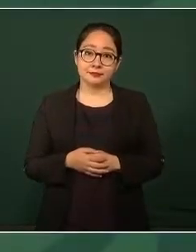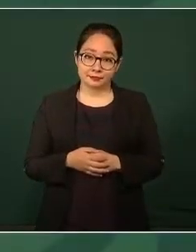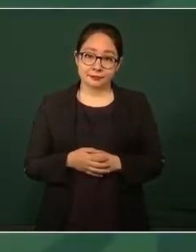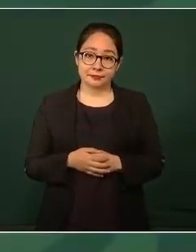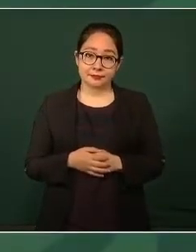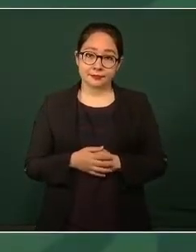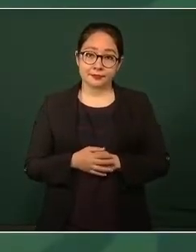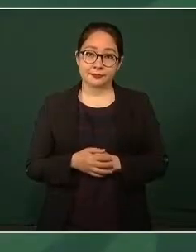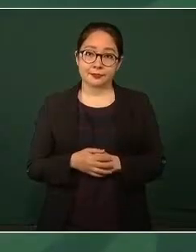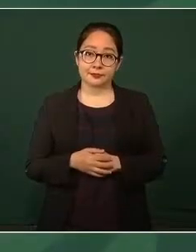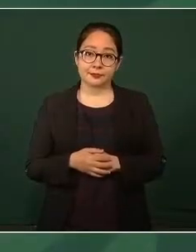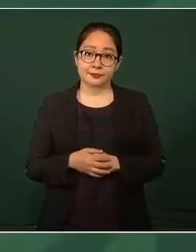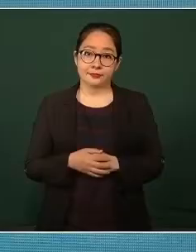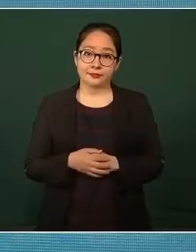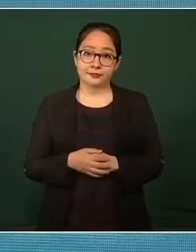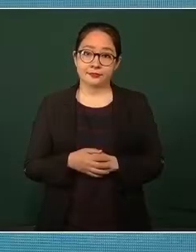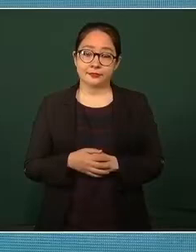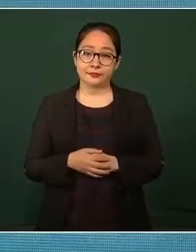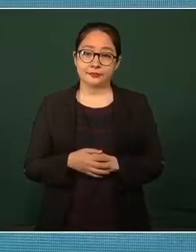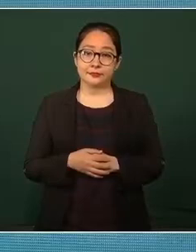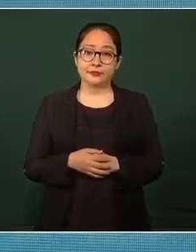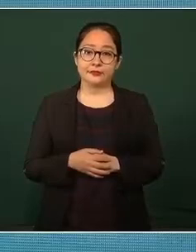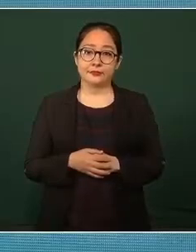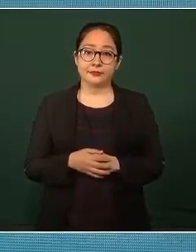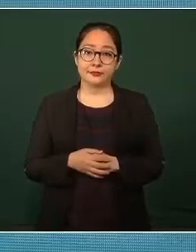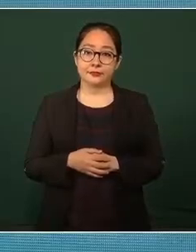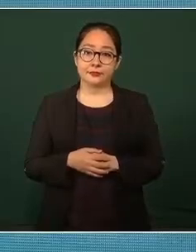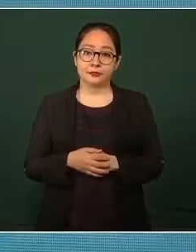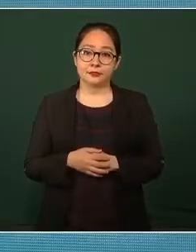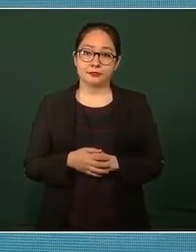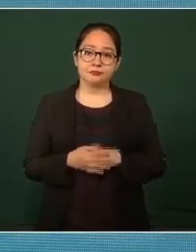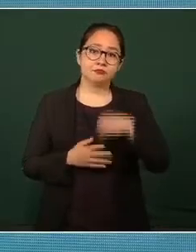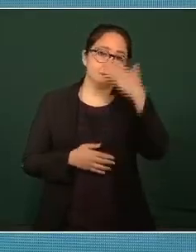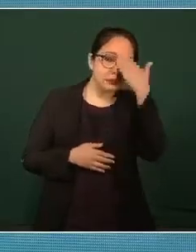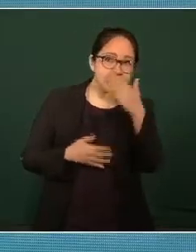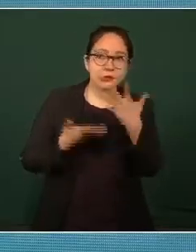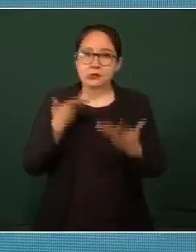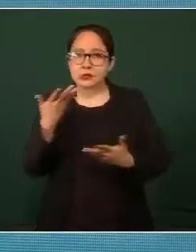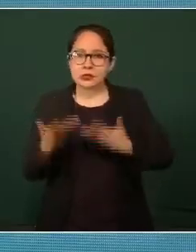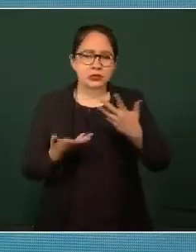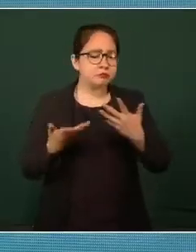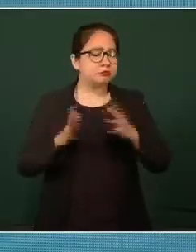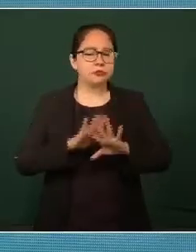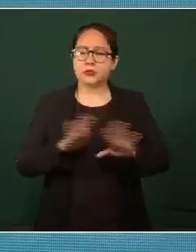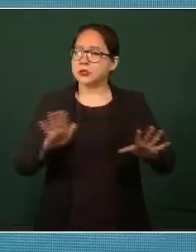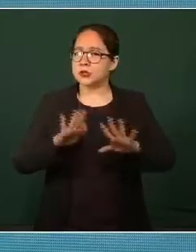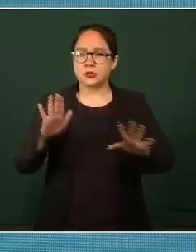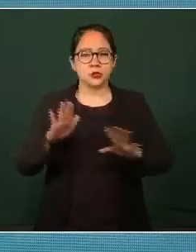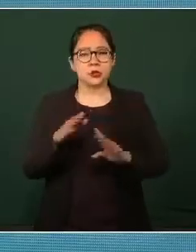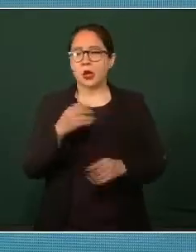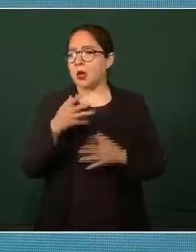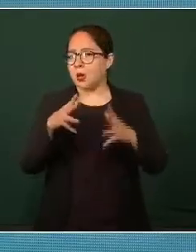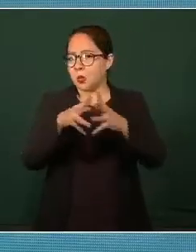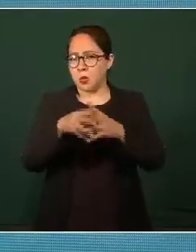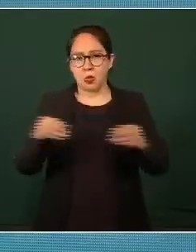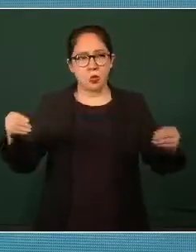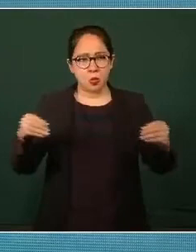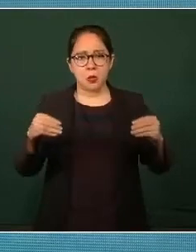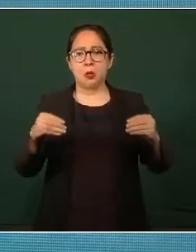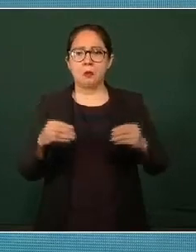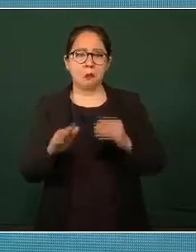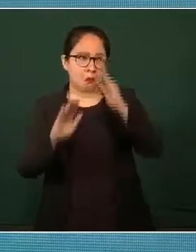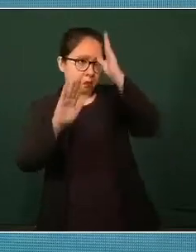se resolviera en buenos términos para nosotros